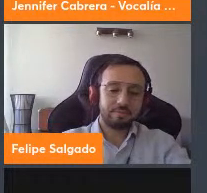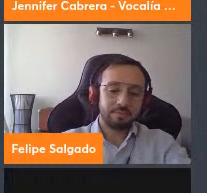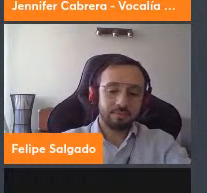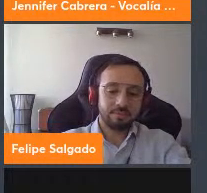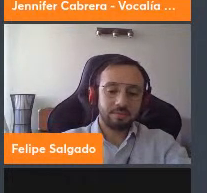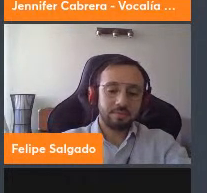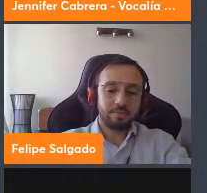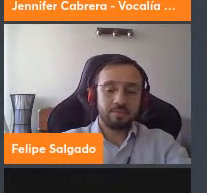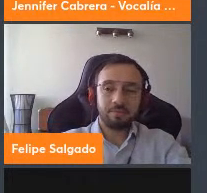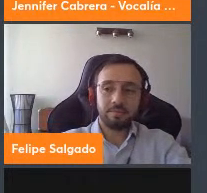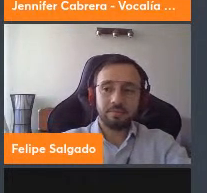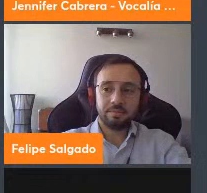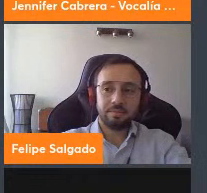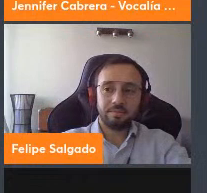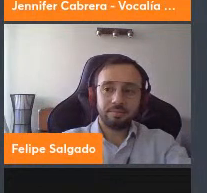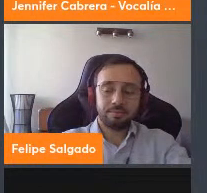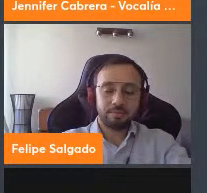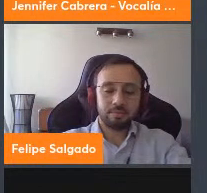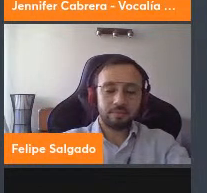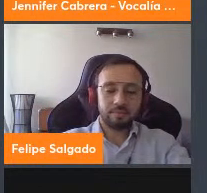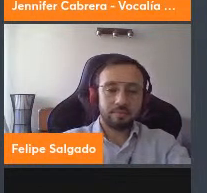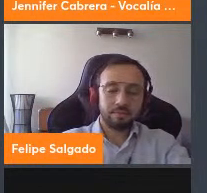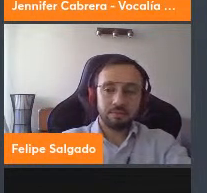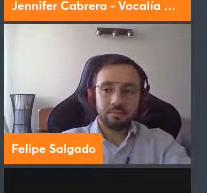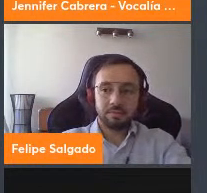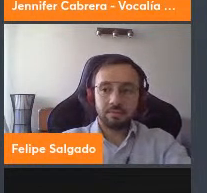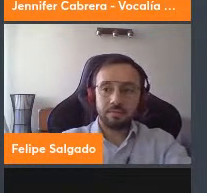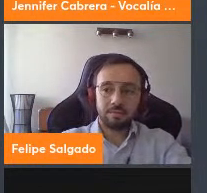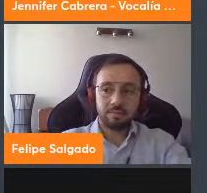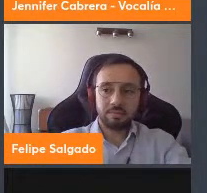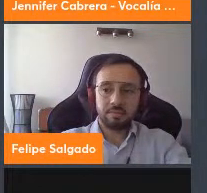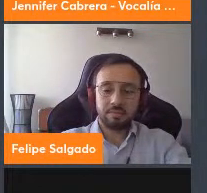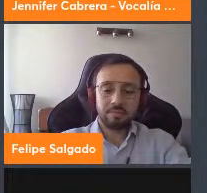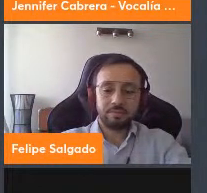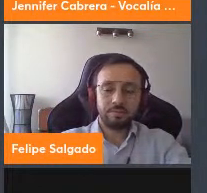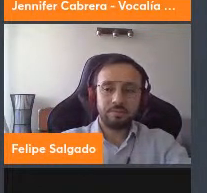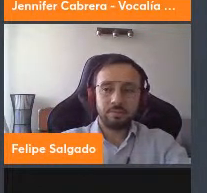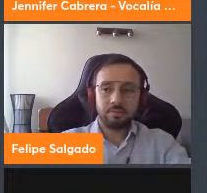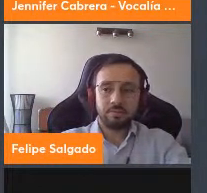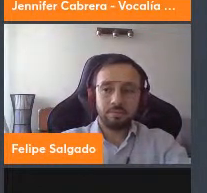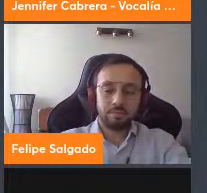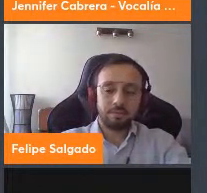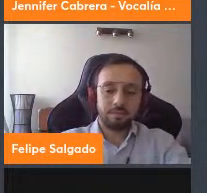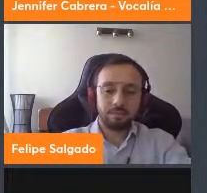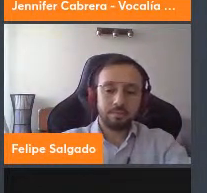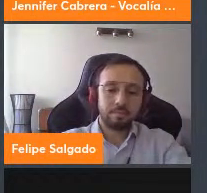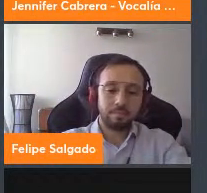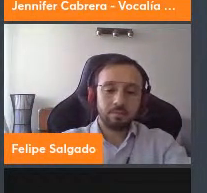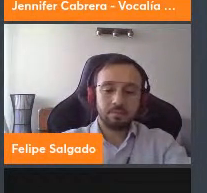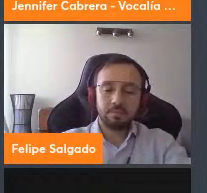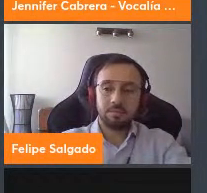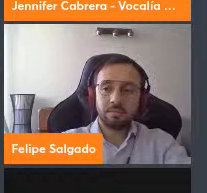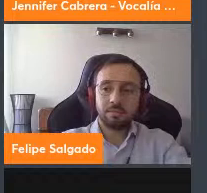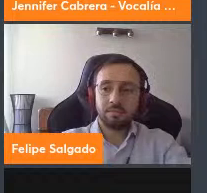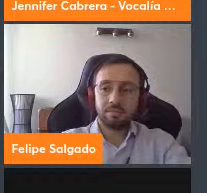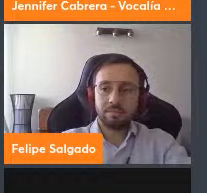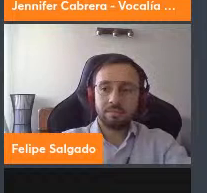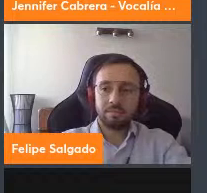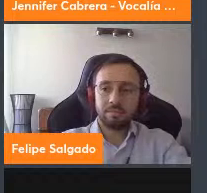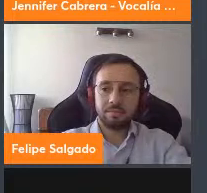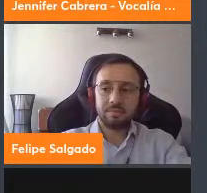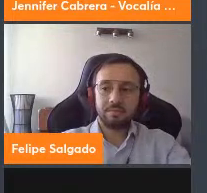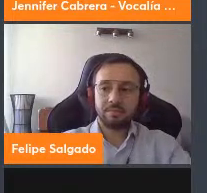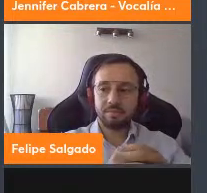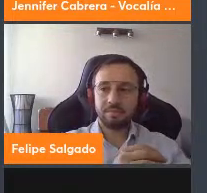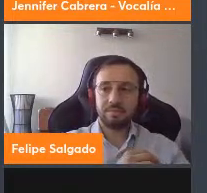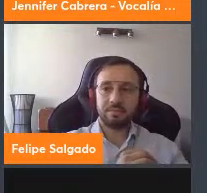también que está llevando la universidad en conjunto obviamente a la vocalidad de medio ambiente es la formalización de la política de sostenibilidad actualmente